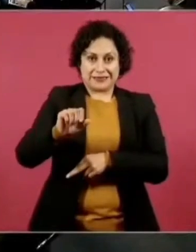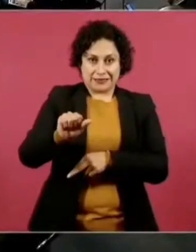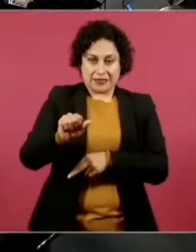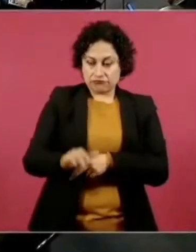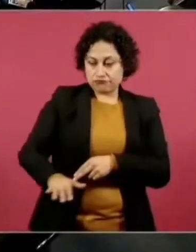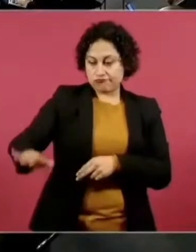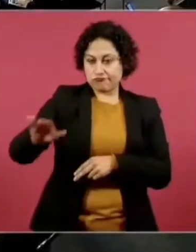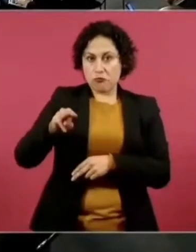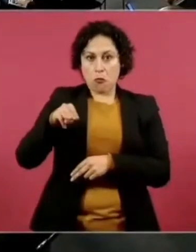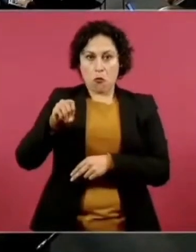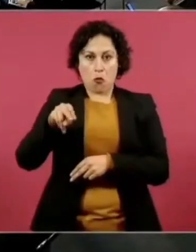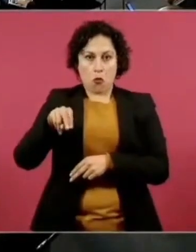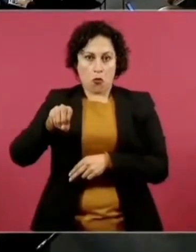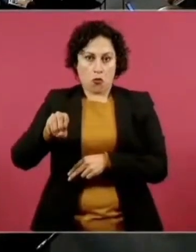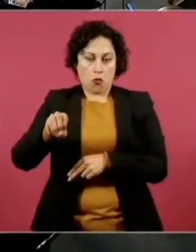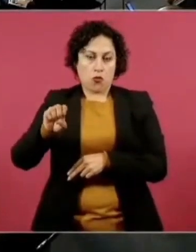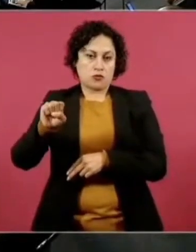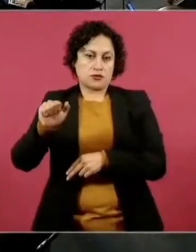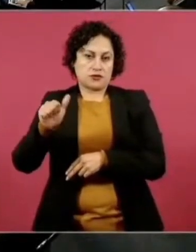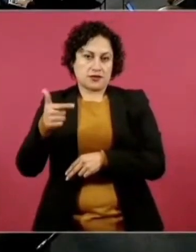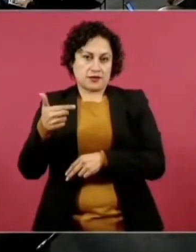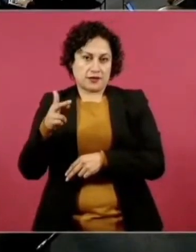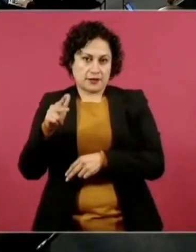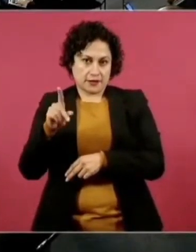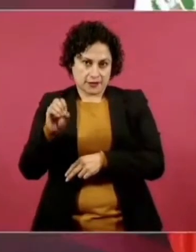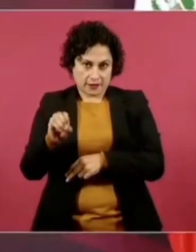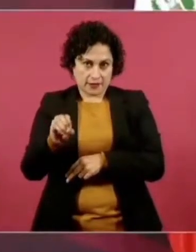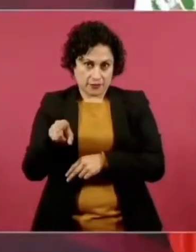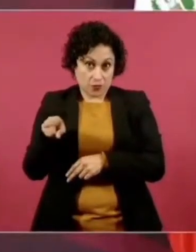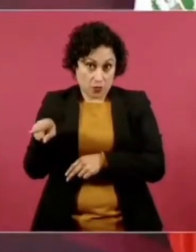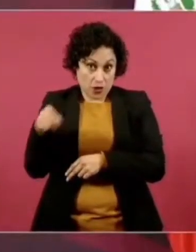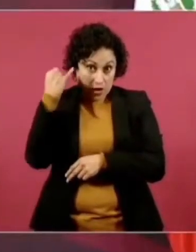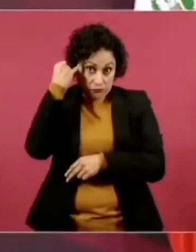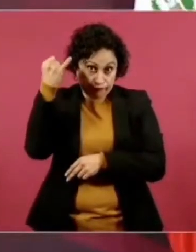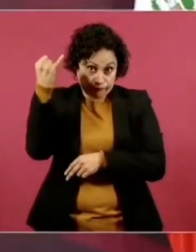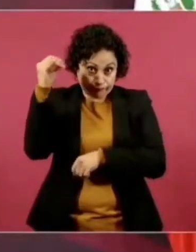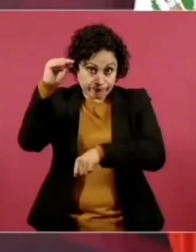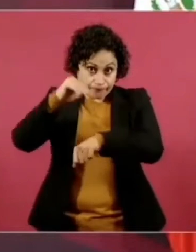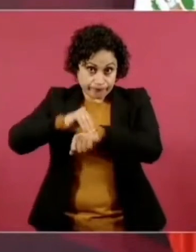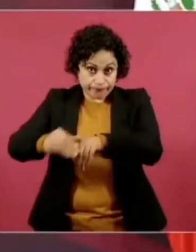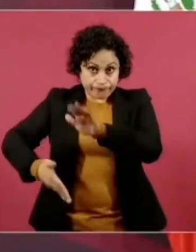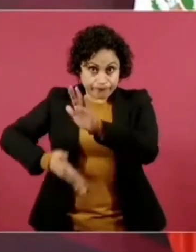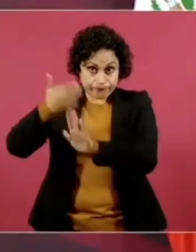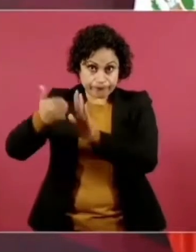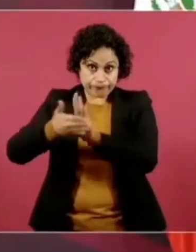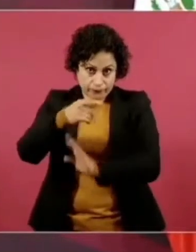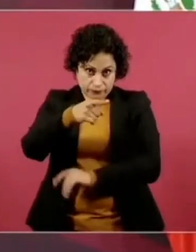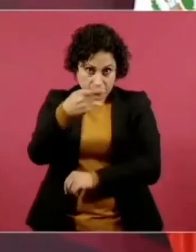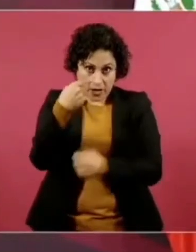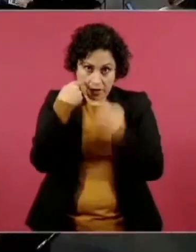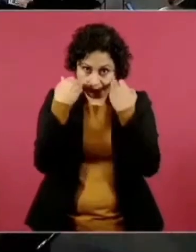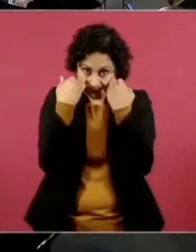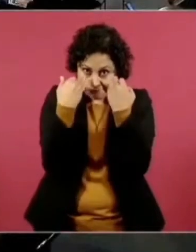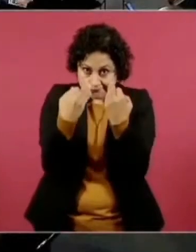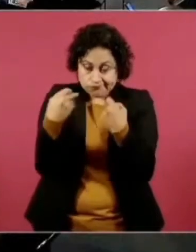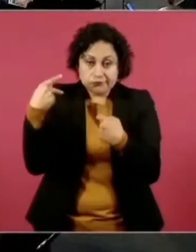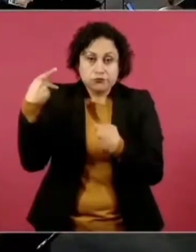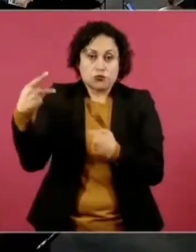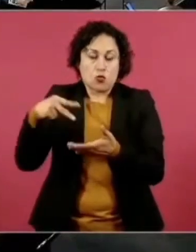la obra de ingeniería que significa